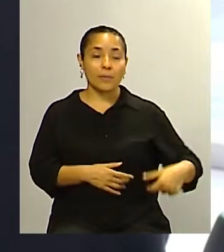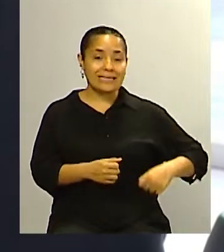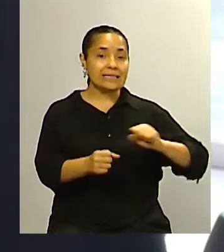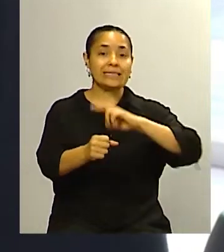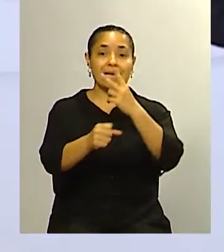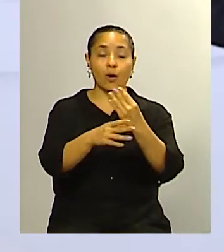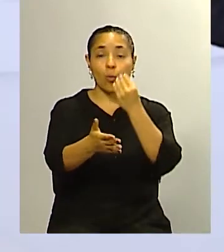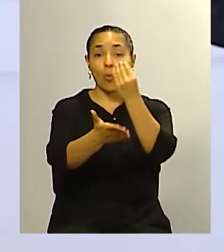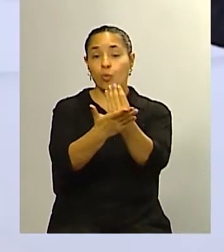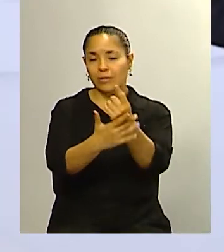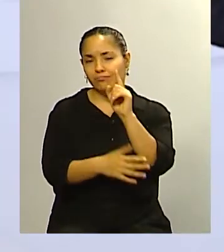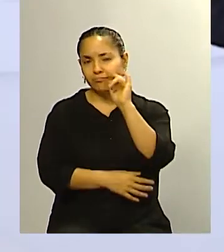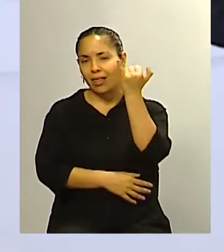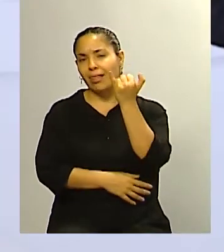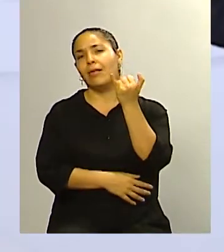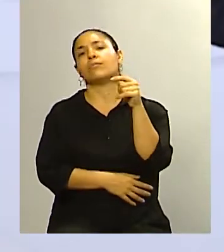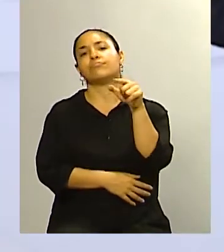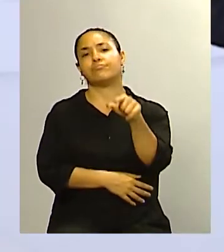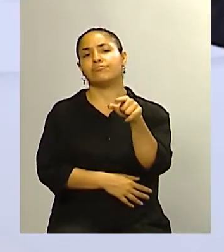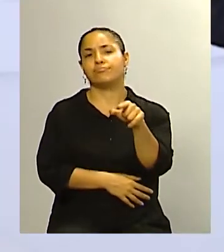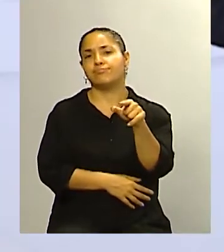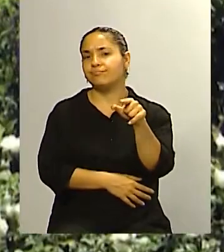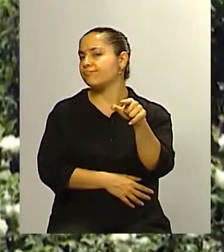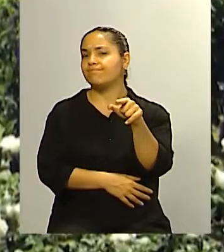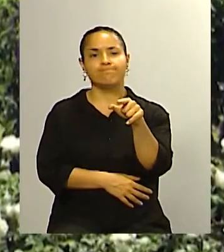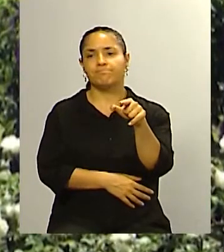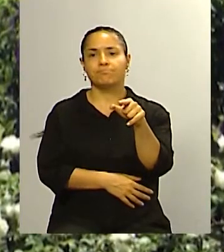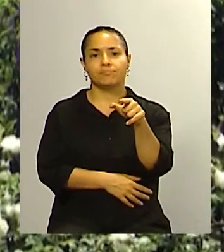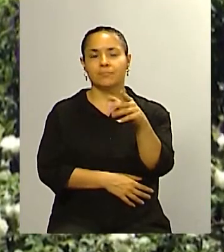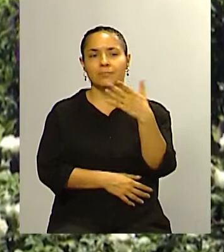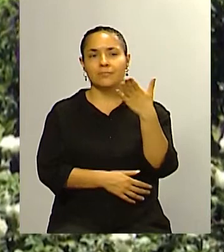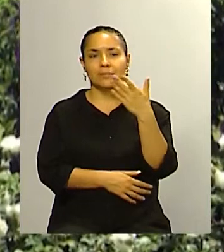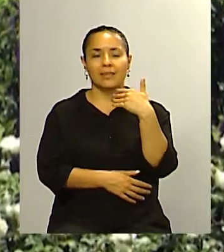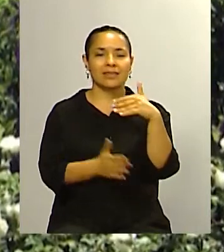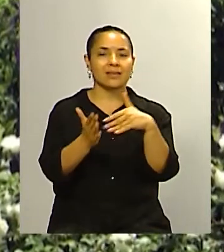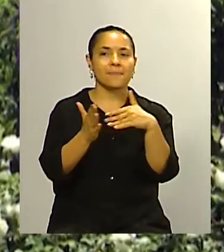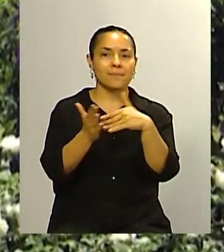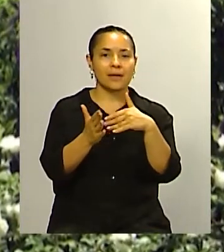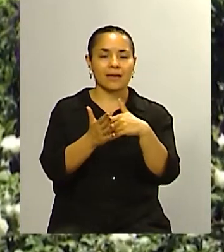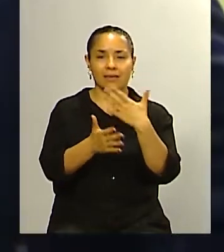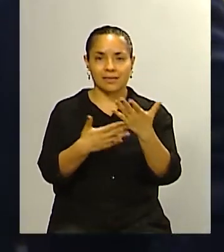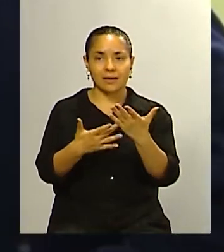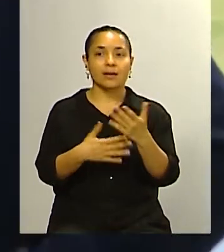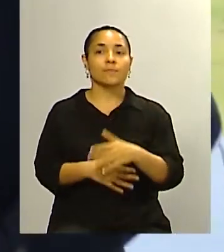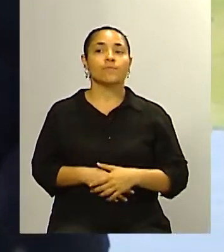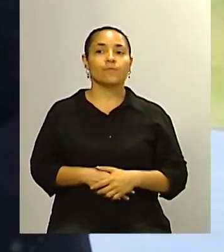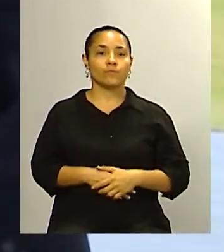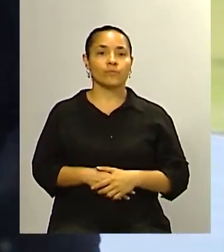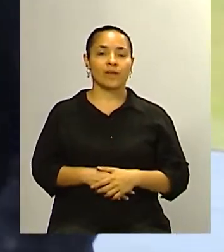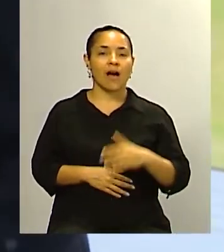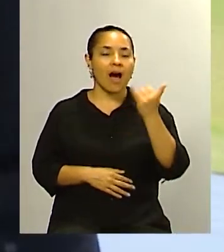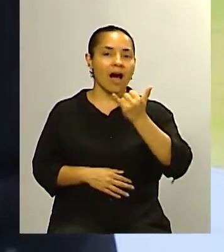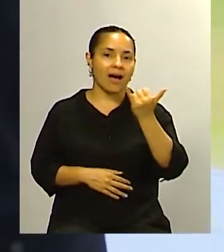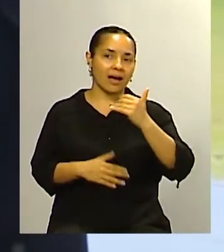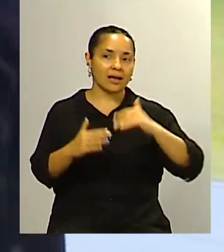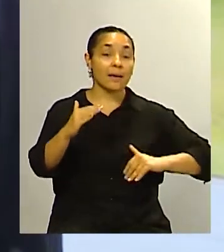vuelta ahí nos damos cuenta de esta limitante o esta limitación objetiva que es que tiene un piso muy